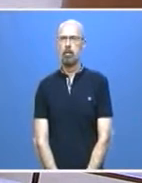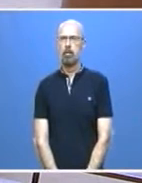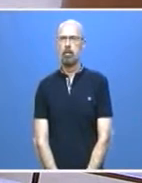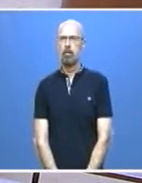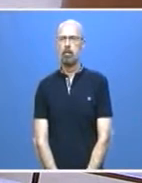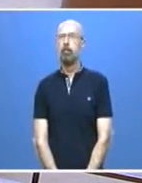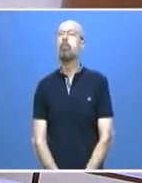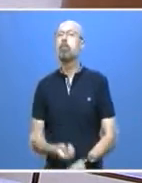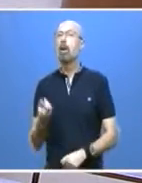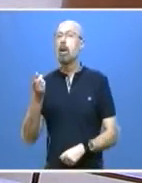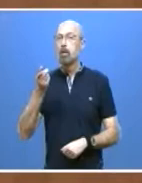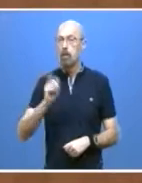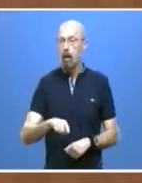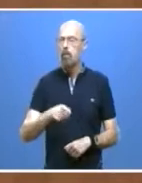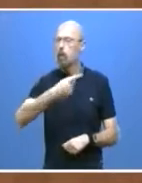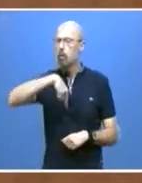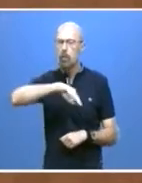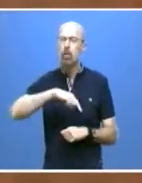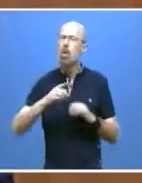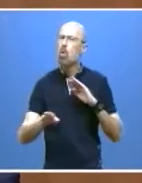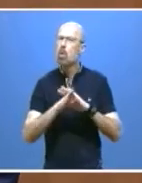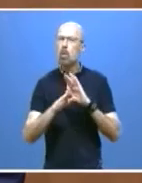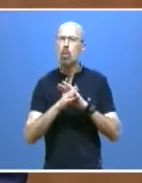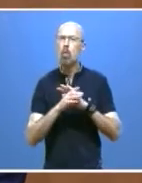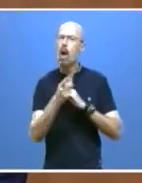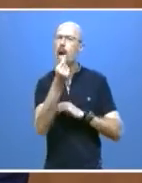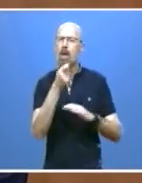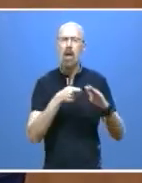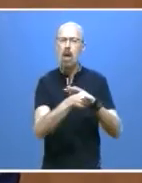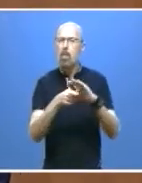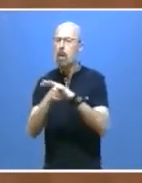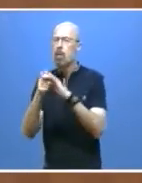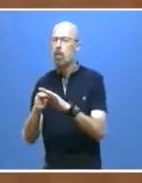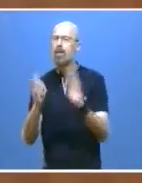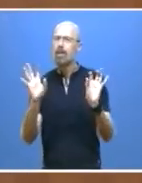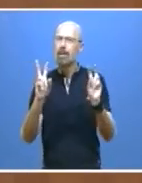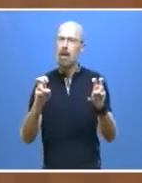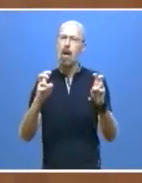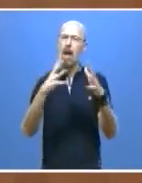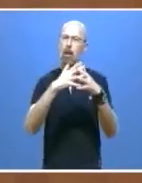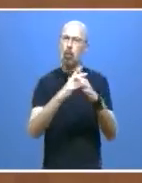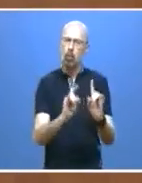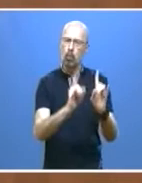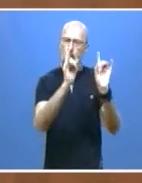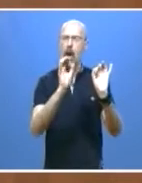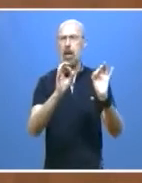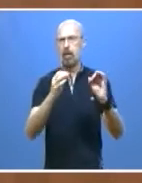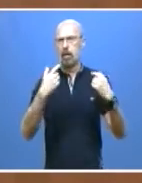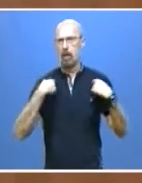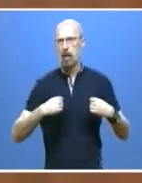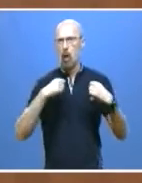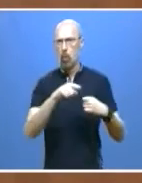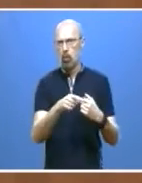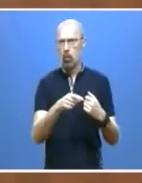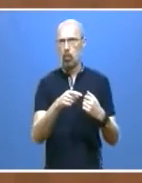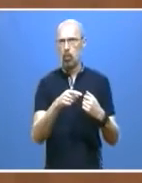Y también vamos a continuar con las inversiones en infraestructuras sanitarias. La obra del Hospital de Salamanca ha continuado